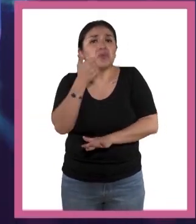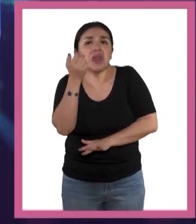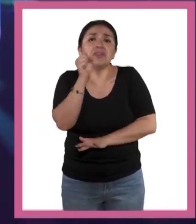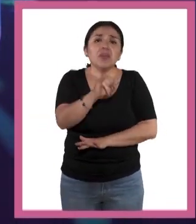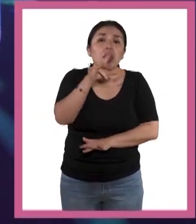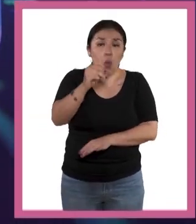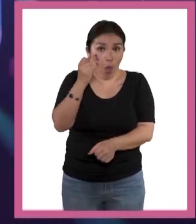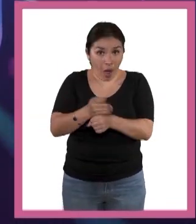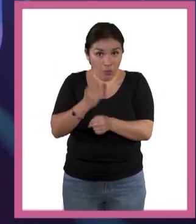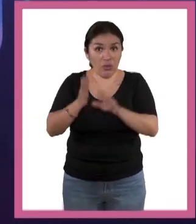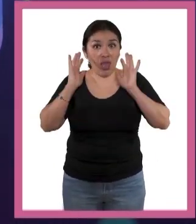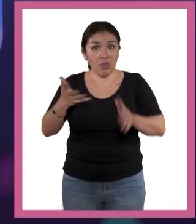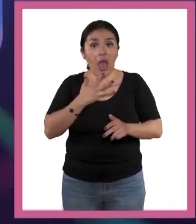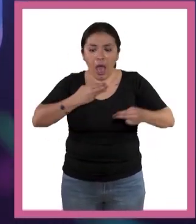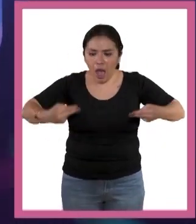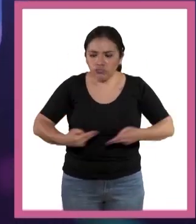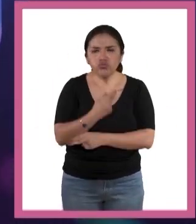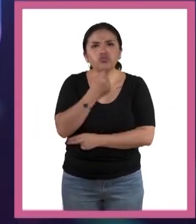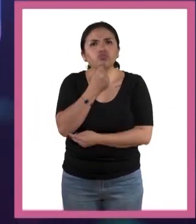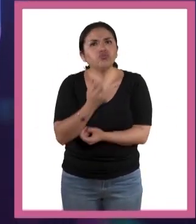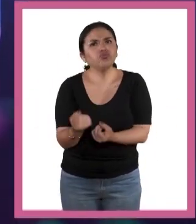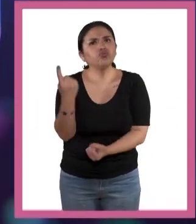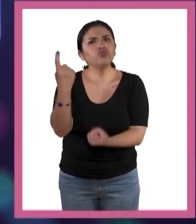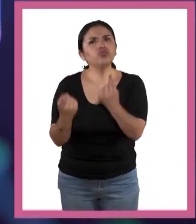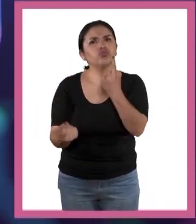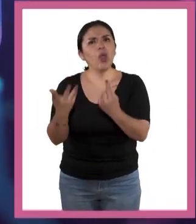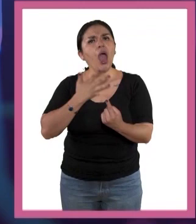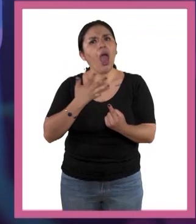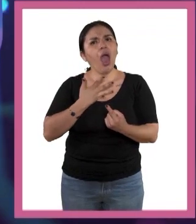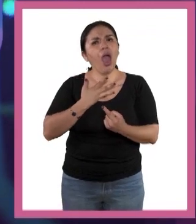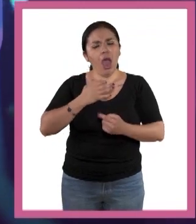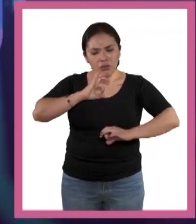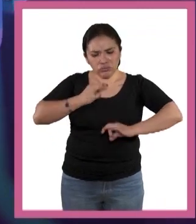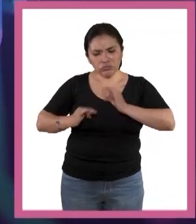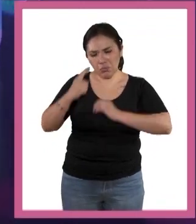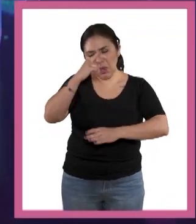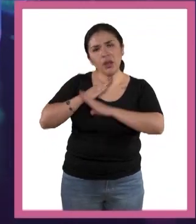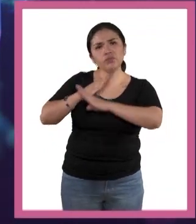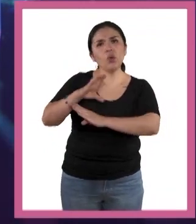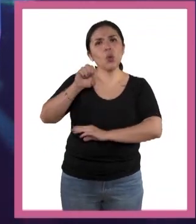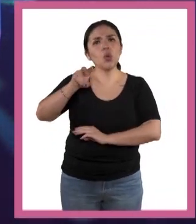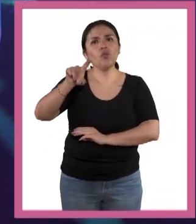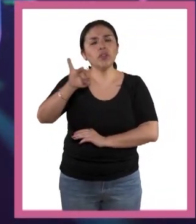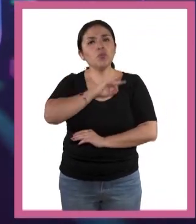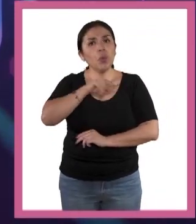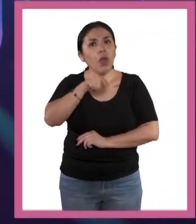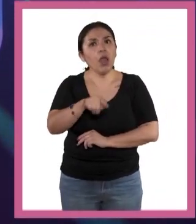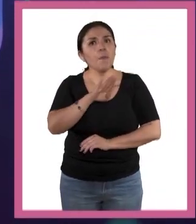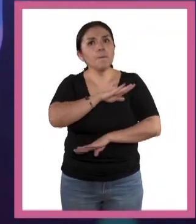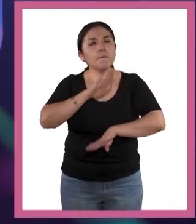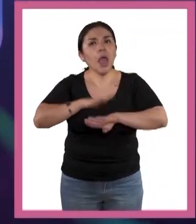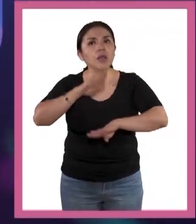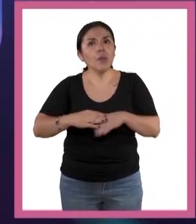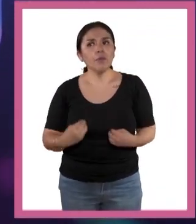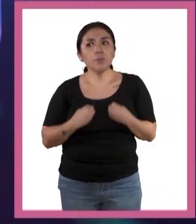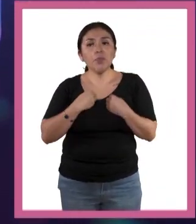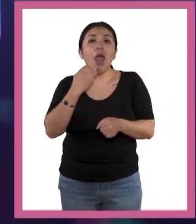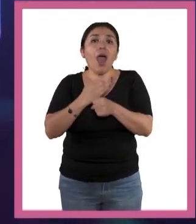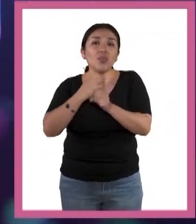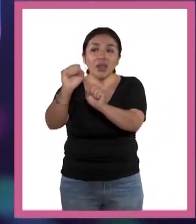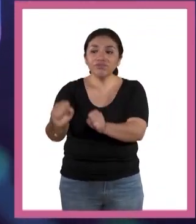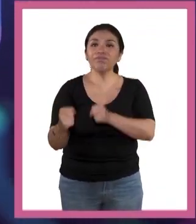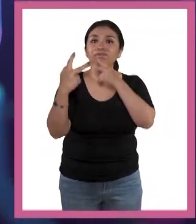Simplemente ahorita ya están naciendo niños que tienen anticuerpos contra el COVID, que nos mantiene ahorita haciendo estas entrevistas a distancia.